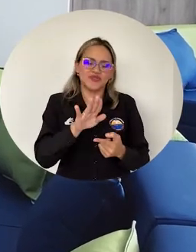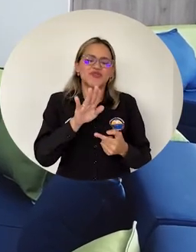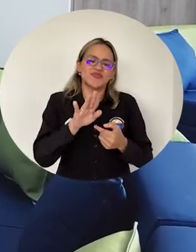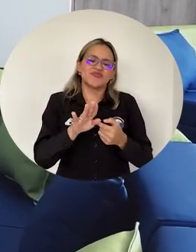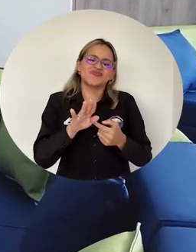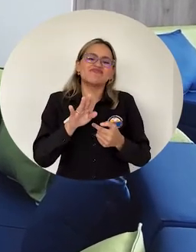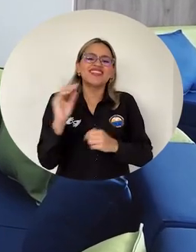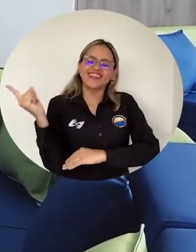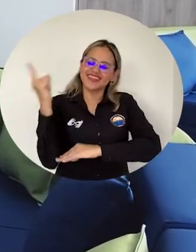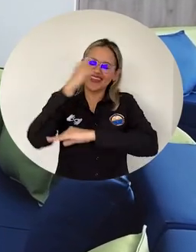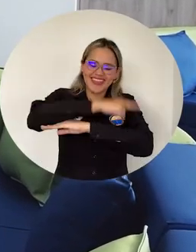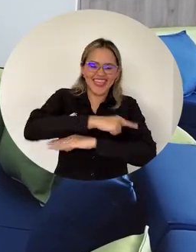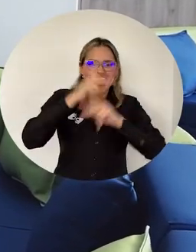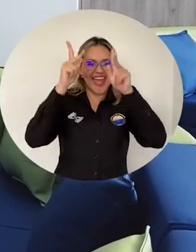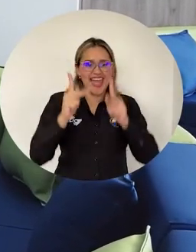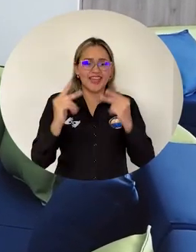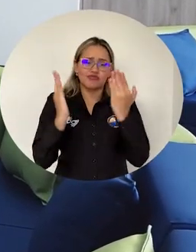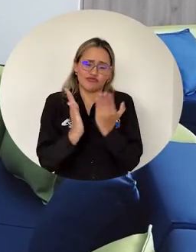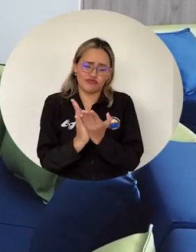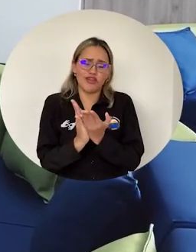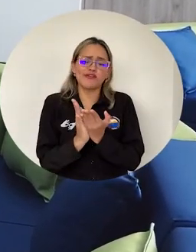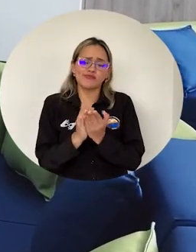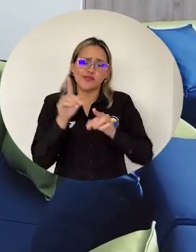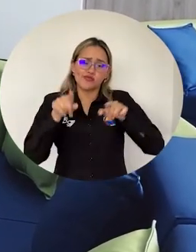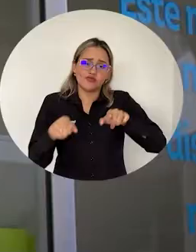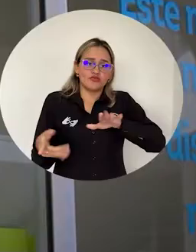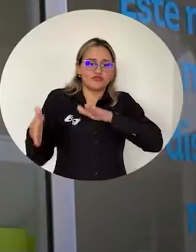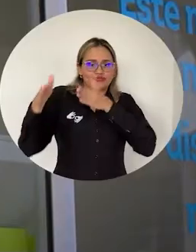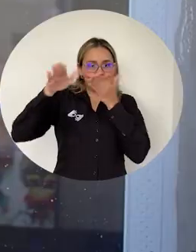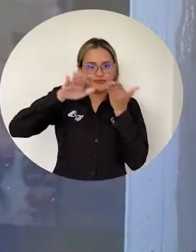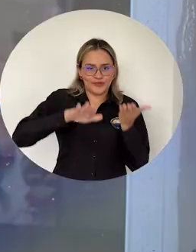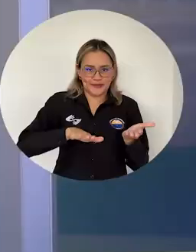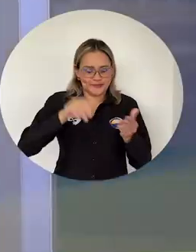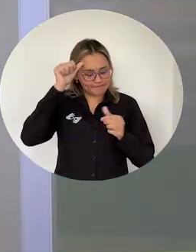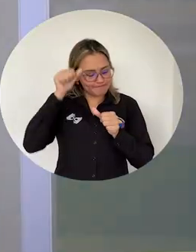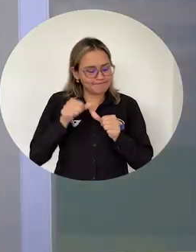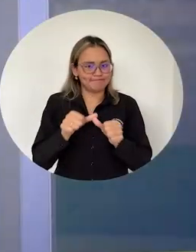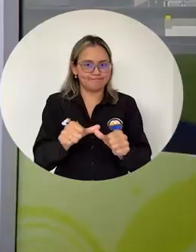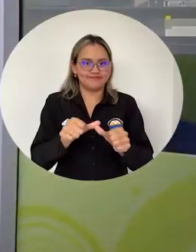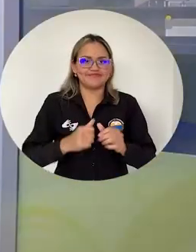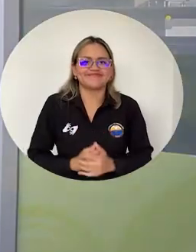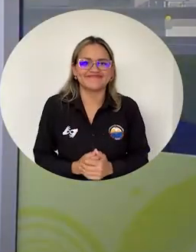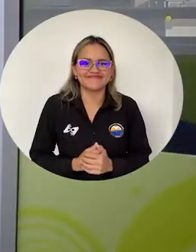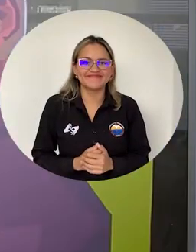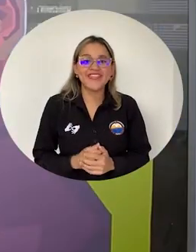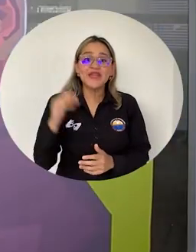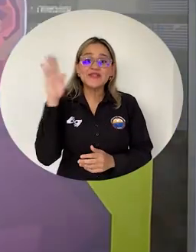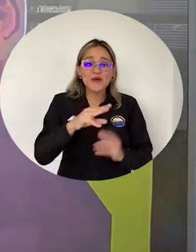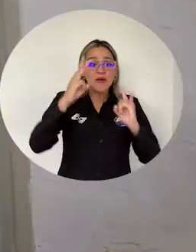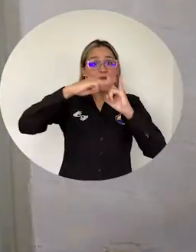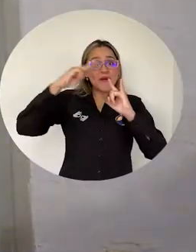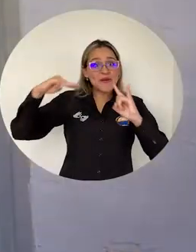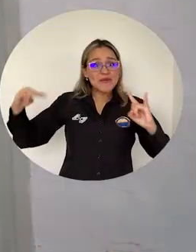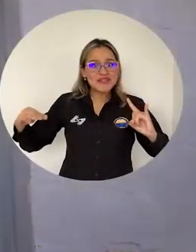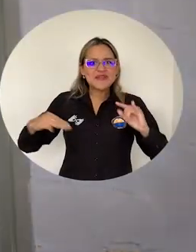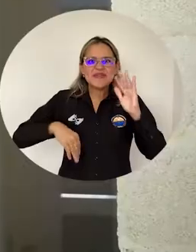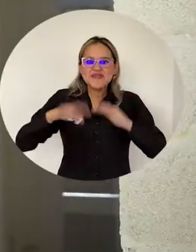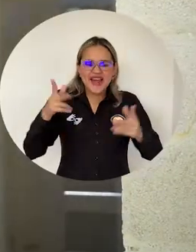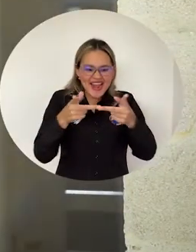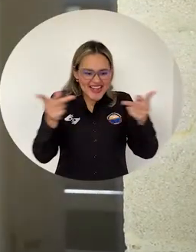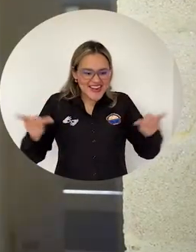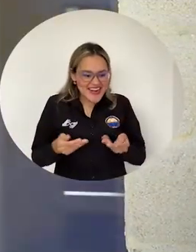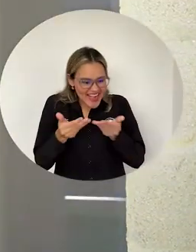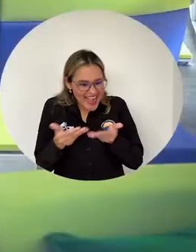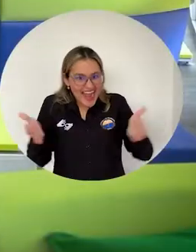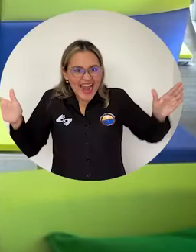marco de la conmemoración del Día del Estudiante Caído La Universidad del Magdalena dio apertura al Centro para el Liderazgo Estudiantil